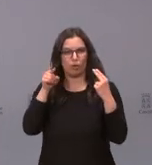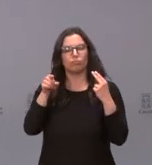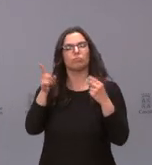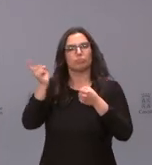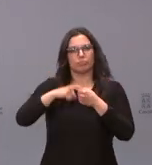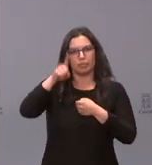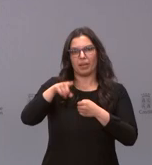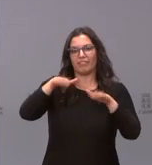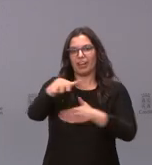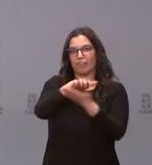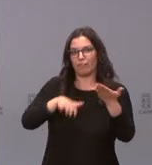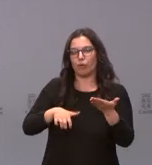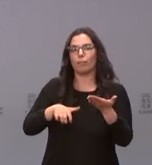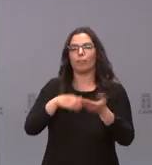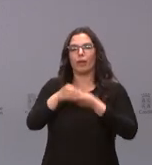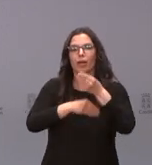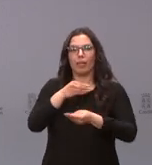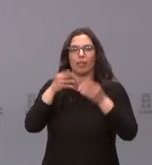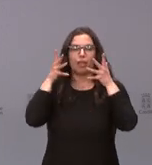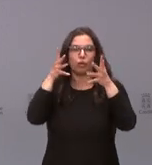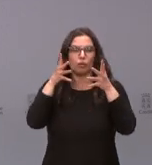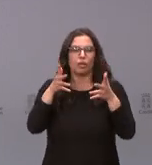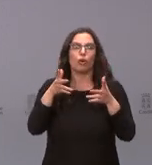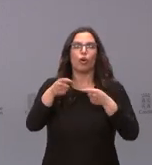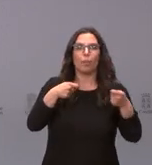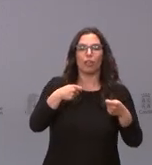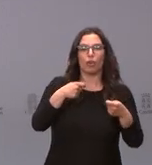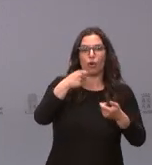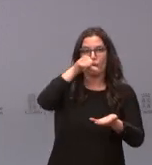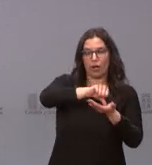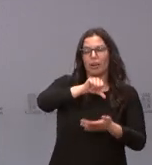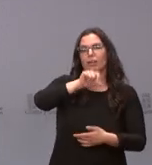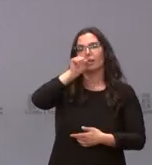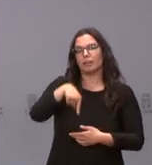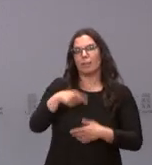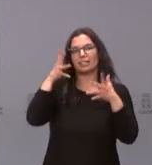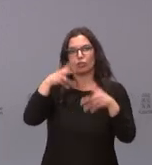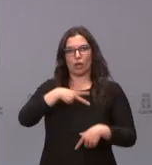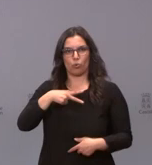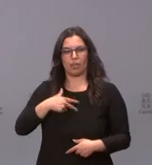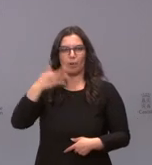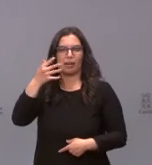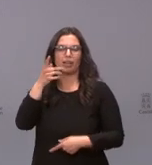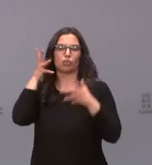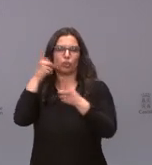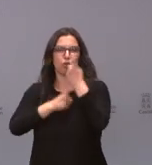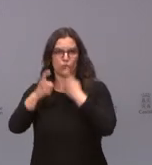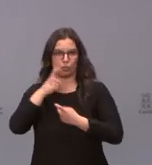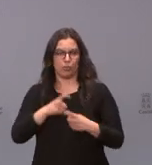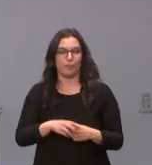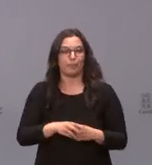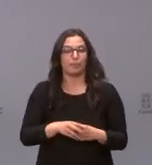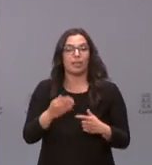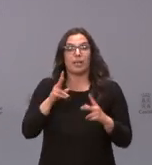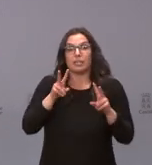el informe del Consejo de Cooperación Local, de la asesoría jurídica y del Consejo Consultivo. Por tanto, esperemos que sea un punto